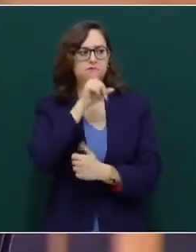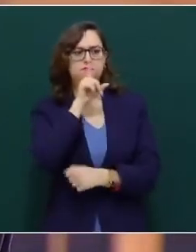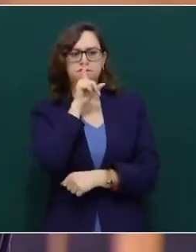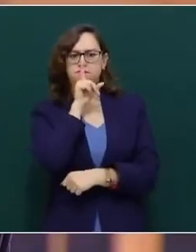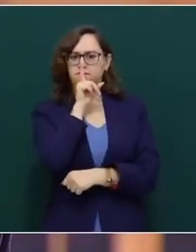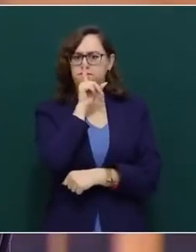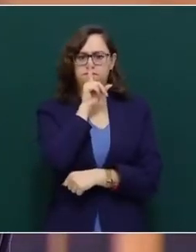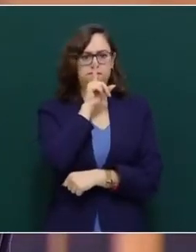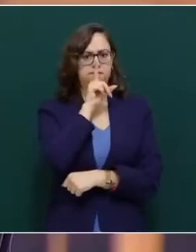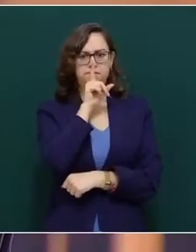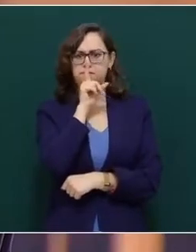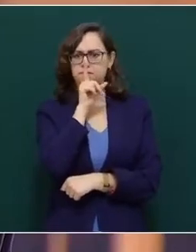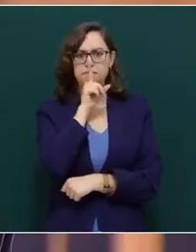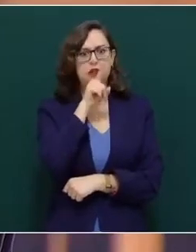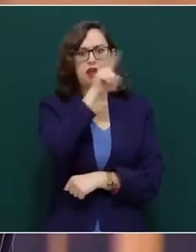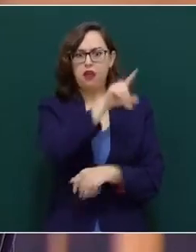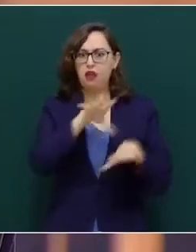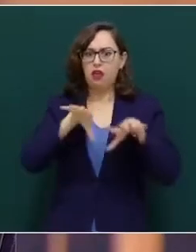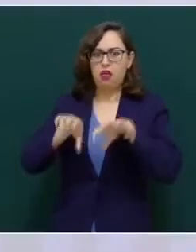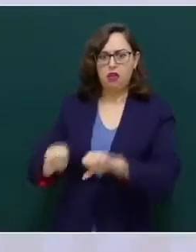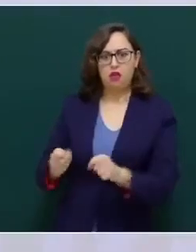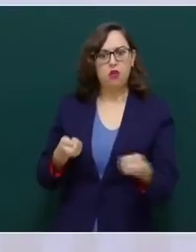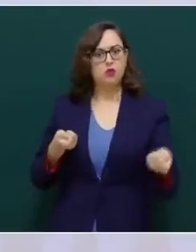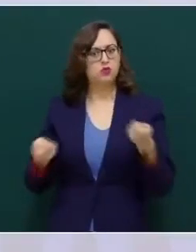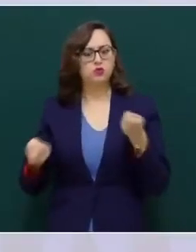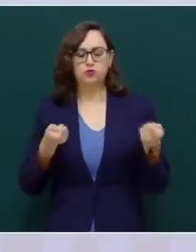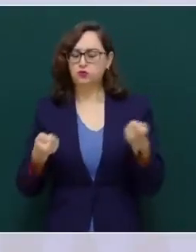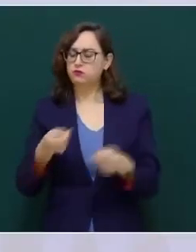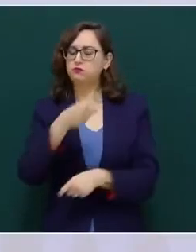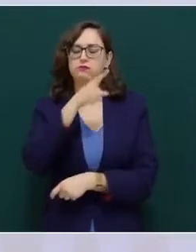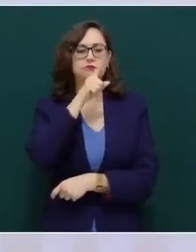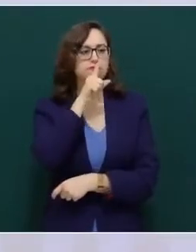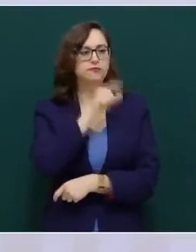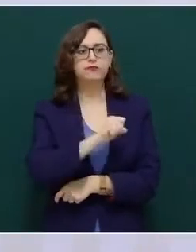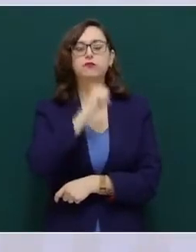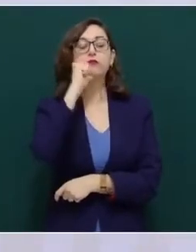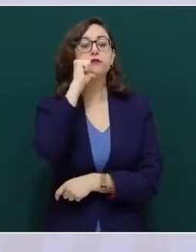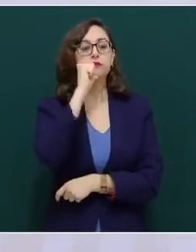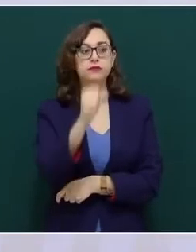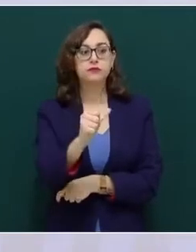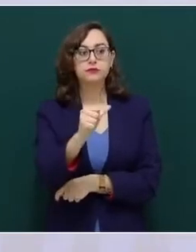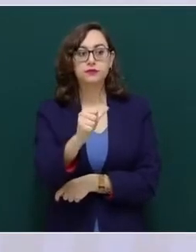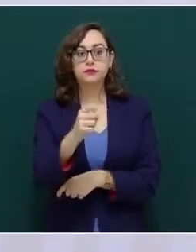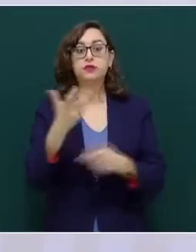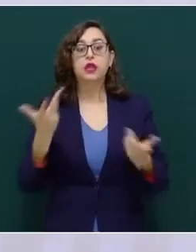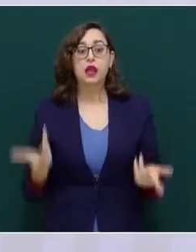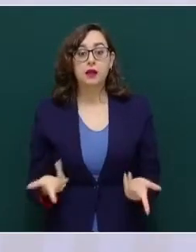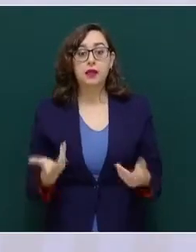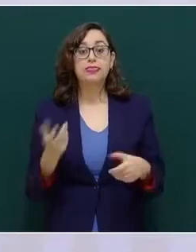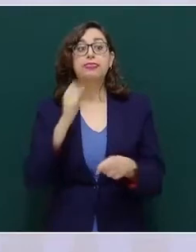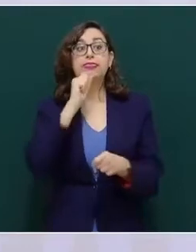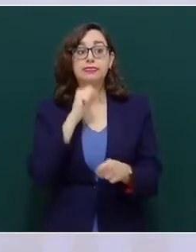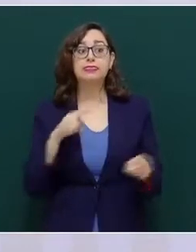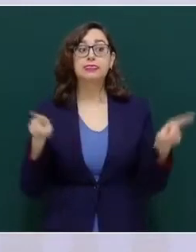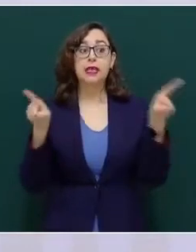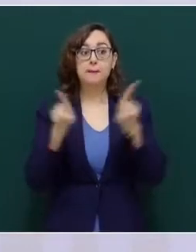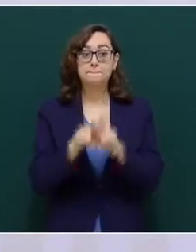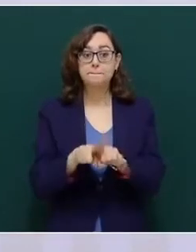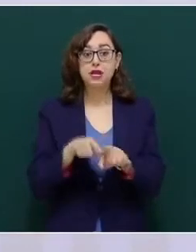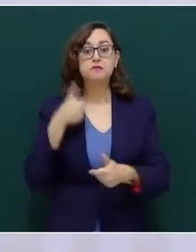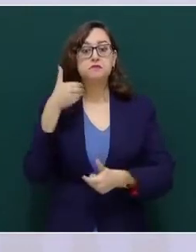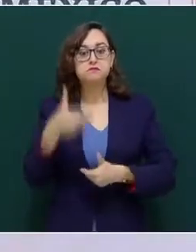patio trasero. Además, con el paso del tiempo, poco a poco se ha ido